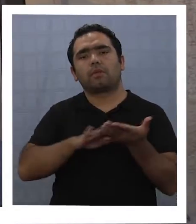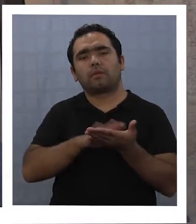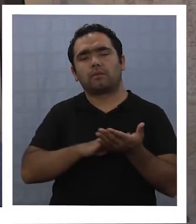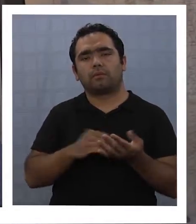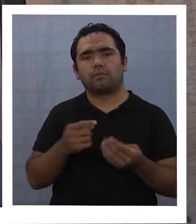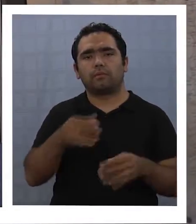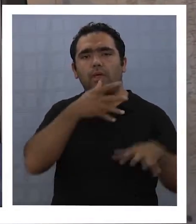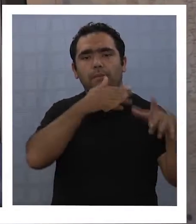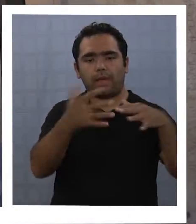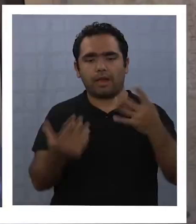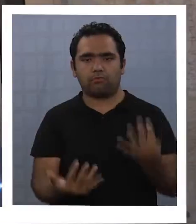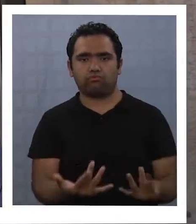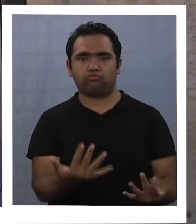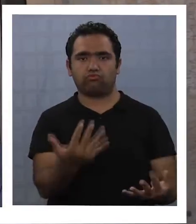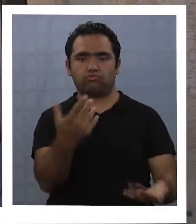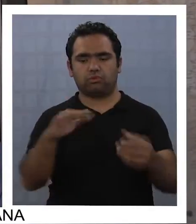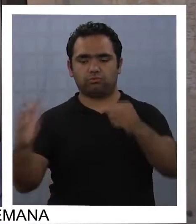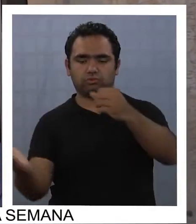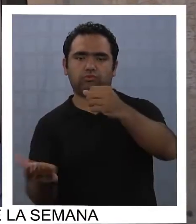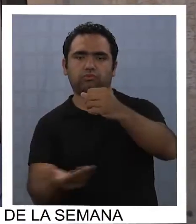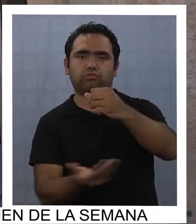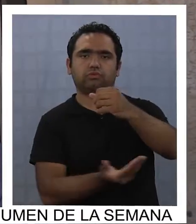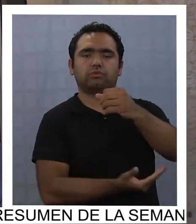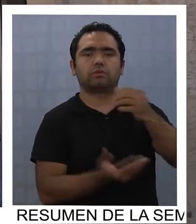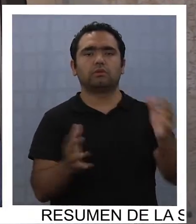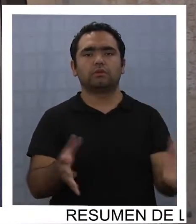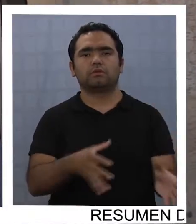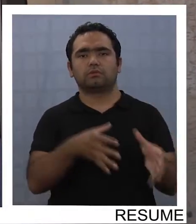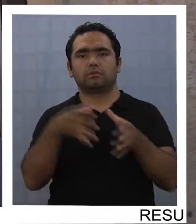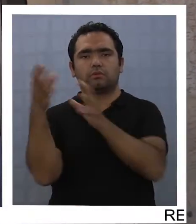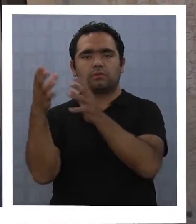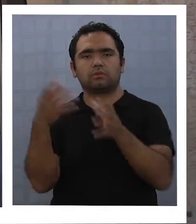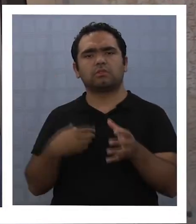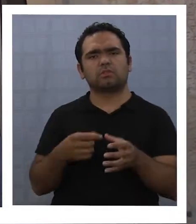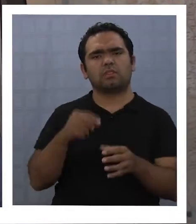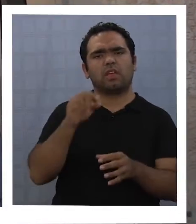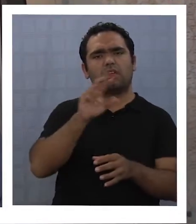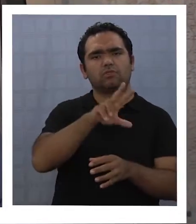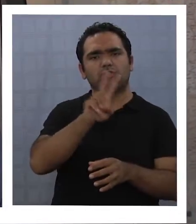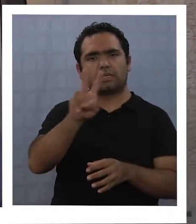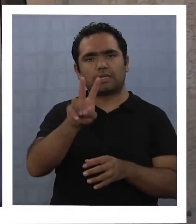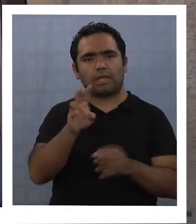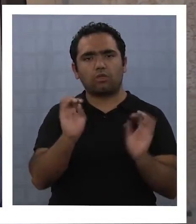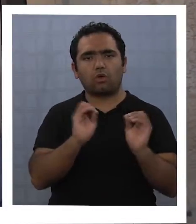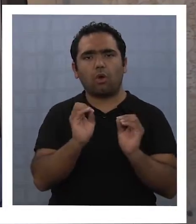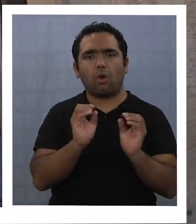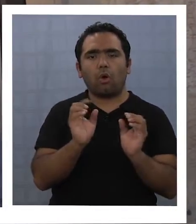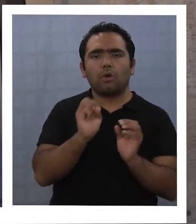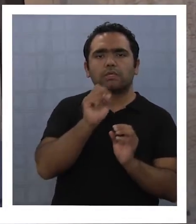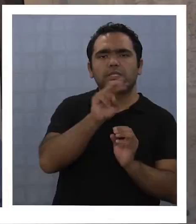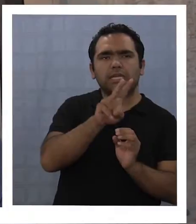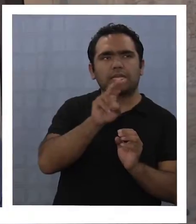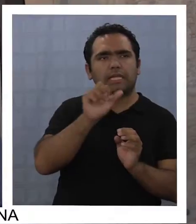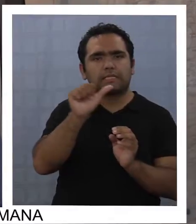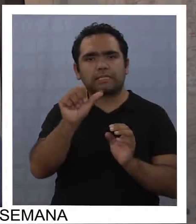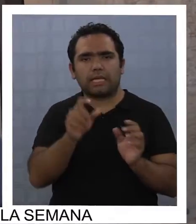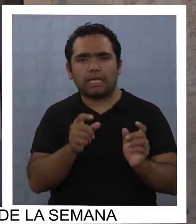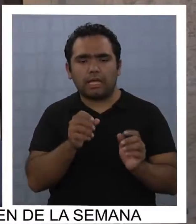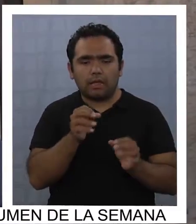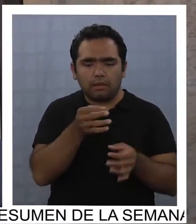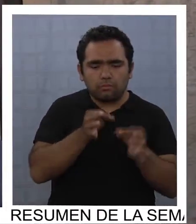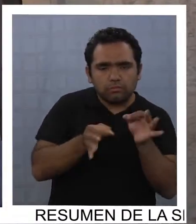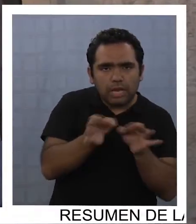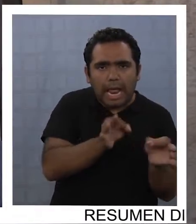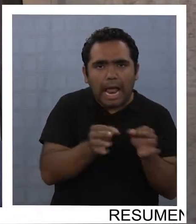alga parda, y con eso te llevas 82, 86 especies de microorganismos al extraer una planta. Y sin embargo no hay